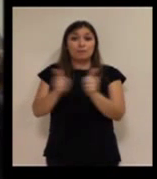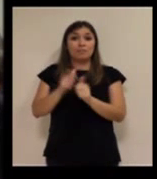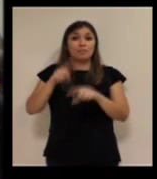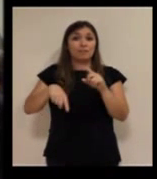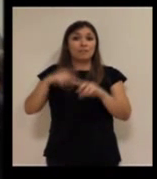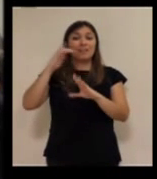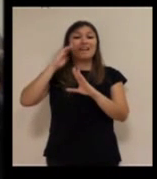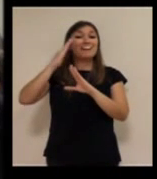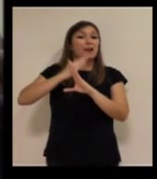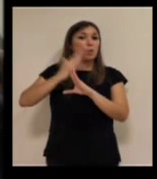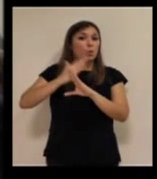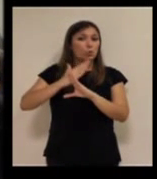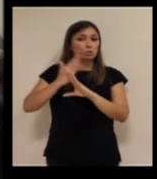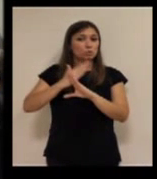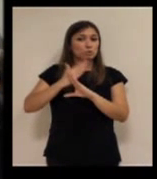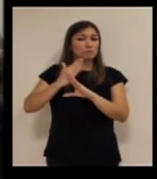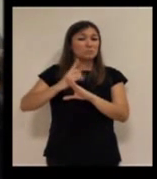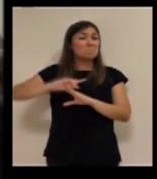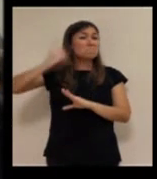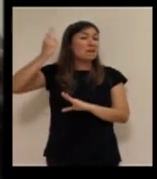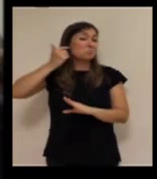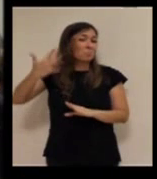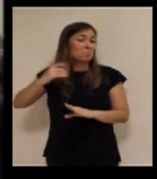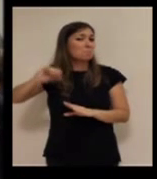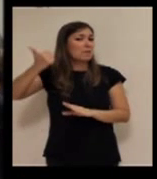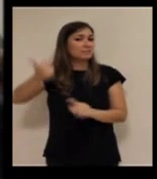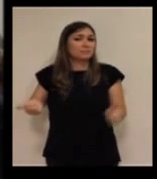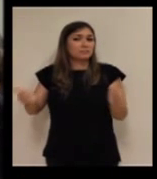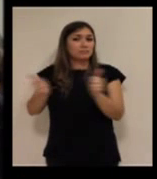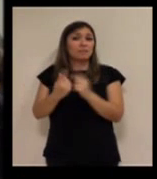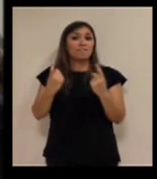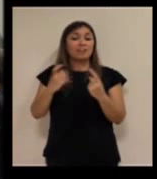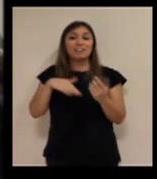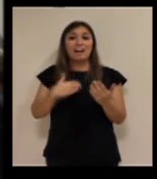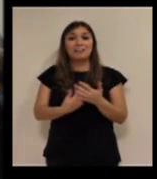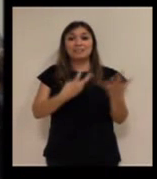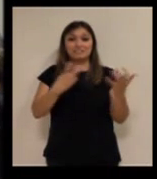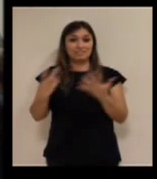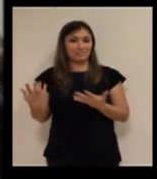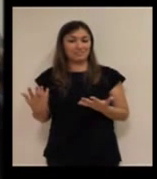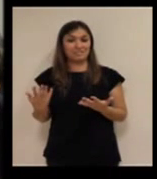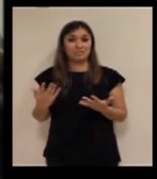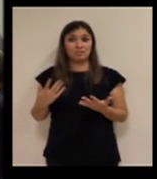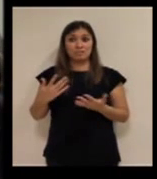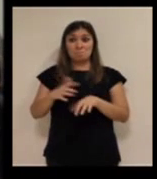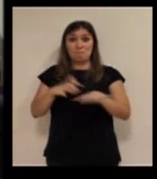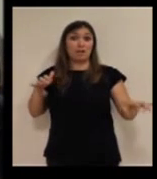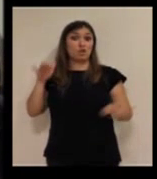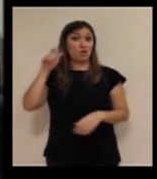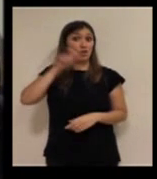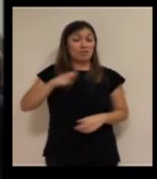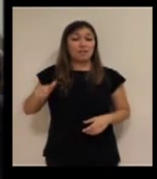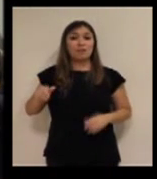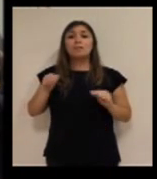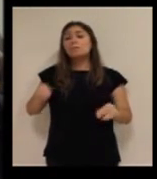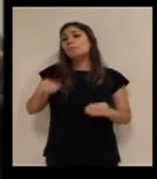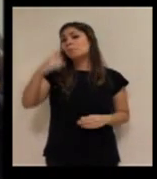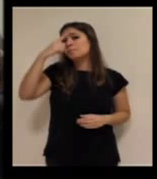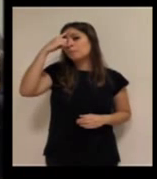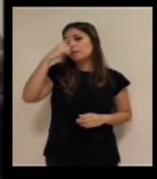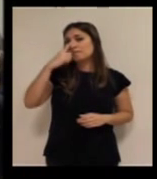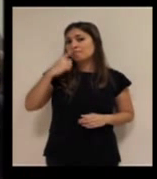grados de mayor dependencia. Quedan todavía hasta los 700. La mayoría de los casos no son perfiles,